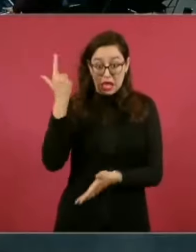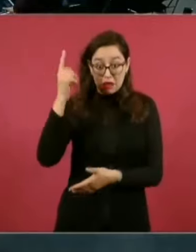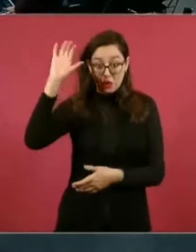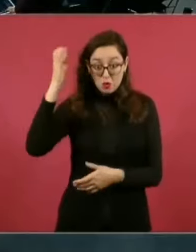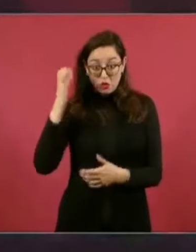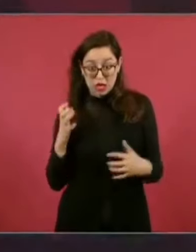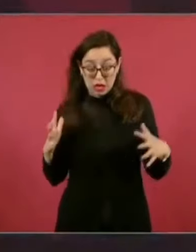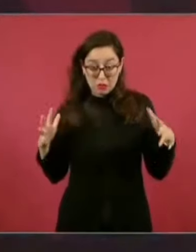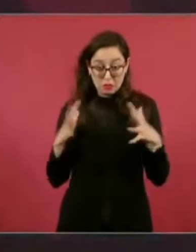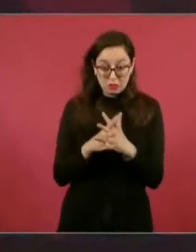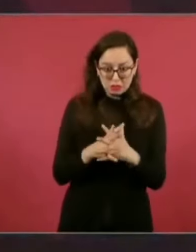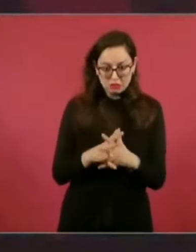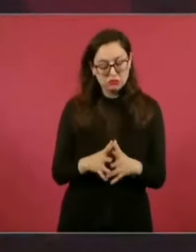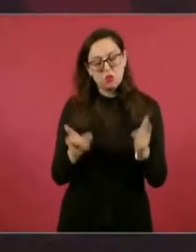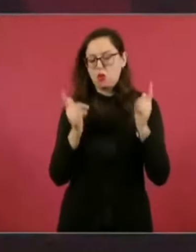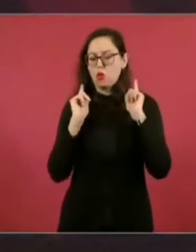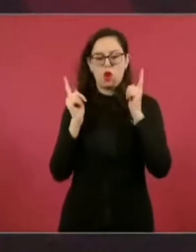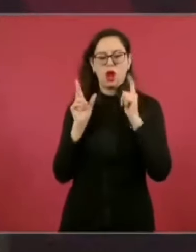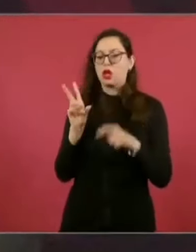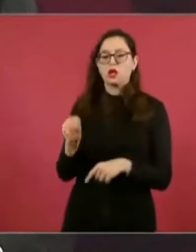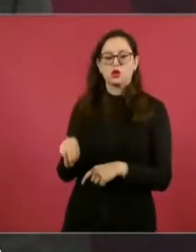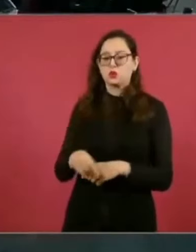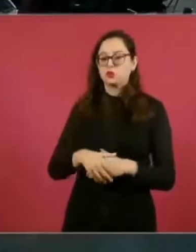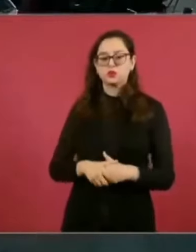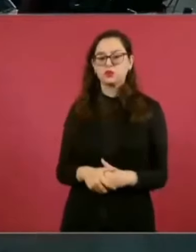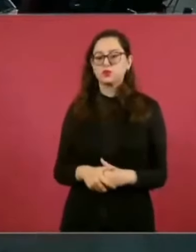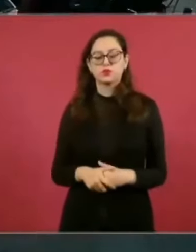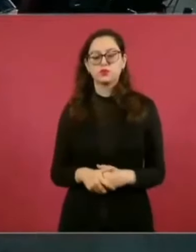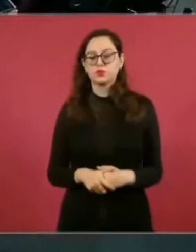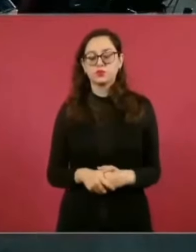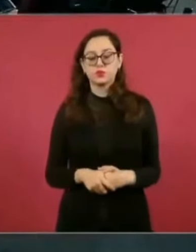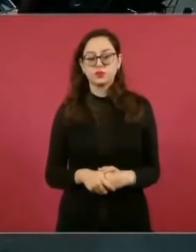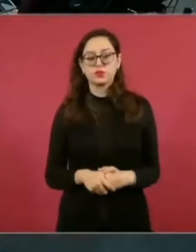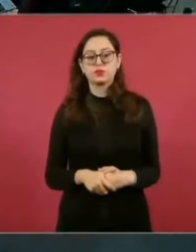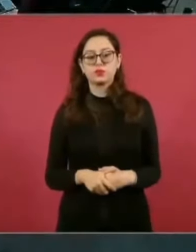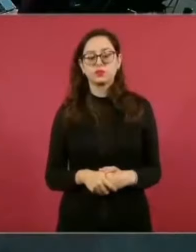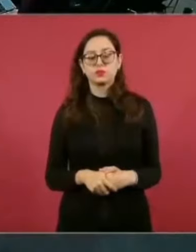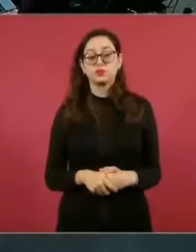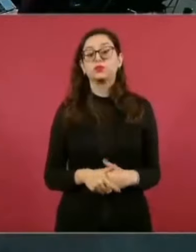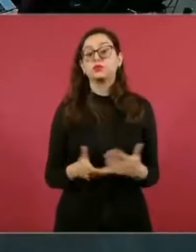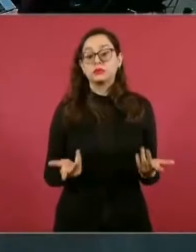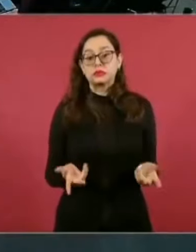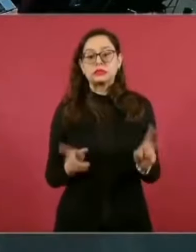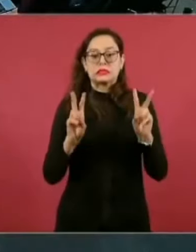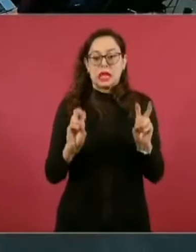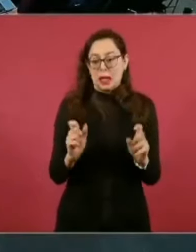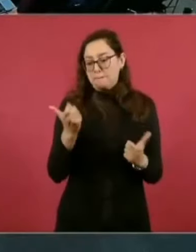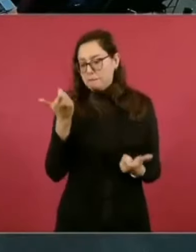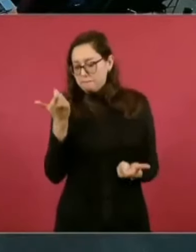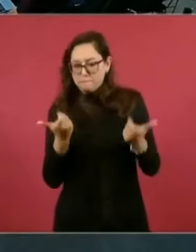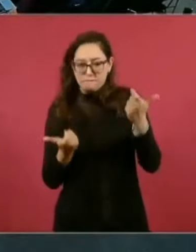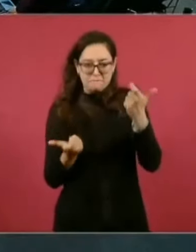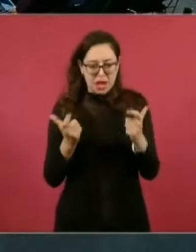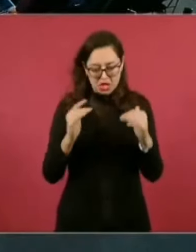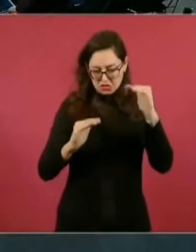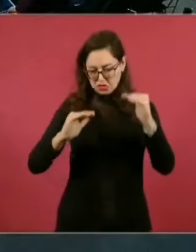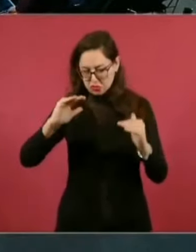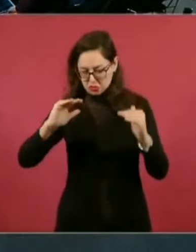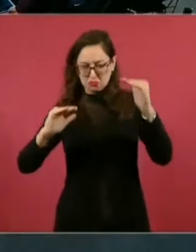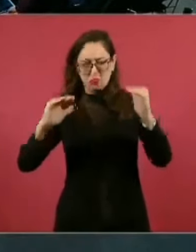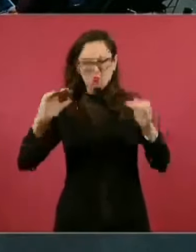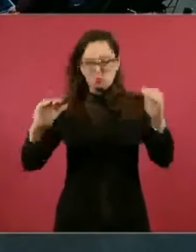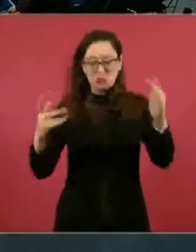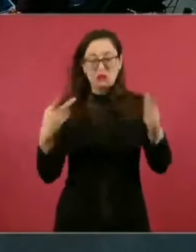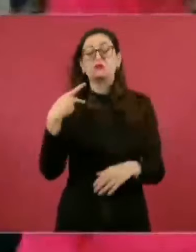Esperemos que no. Esperemos que no. Presidente, usted acaba de hablar ahorita del peso y está hablando de una estabilidad, pero mi pregunta es,